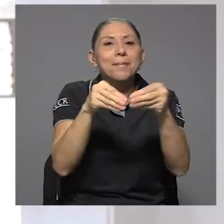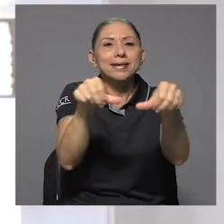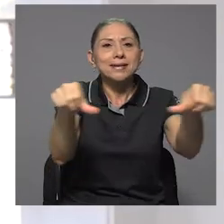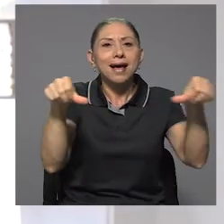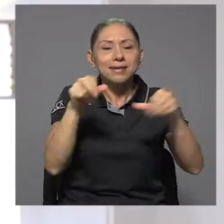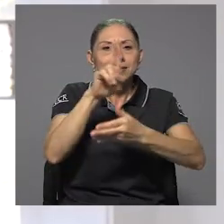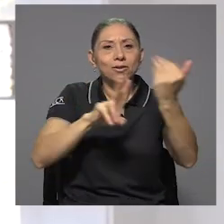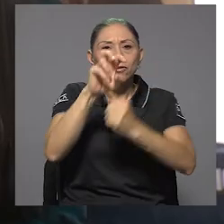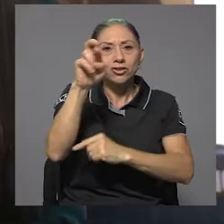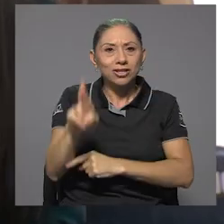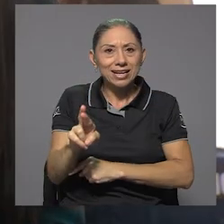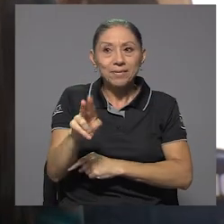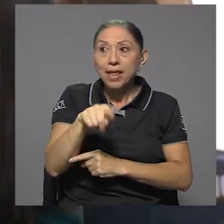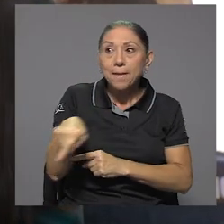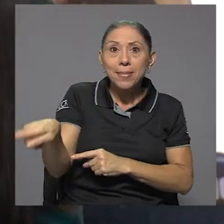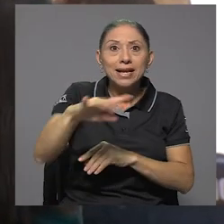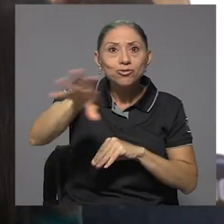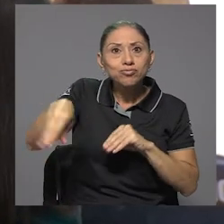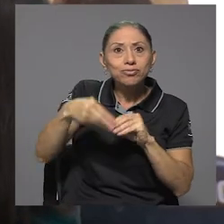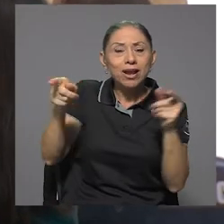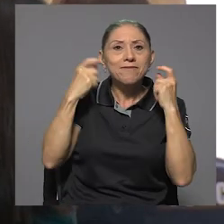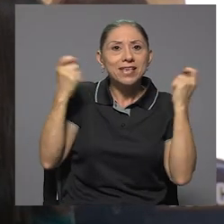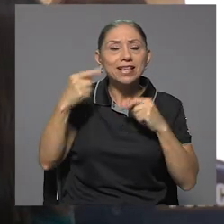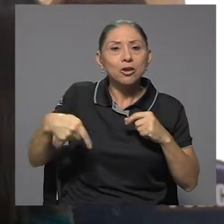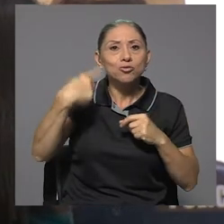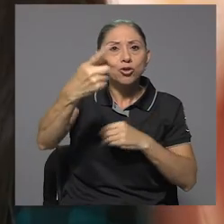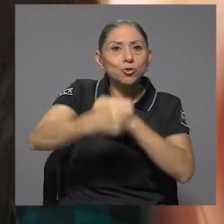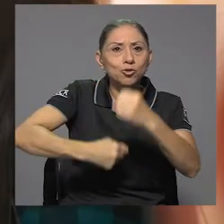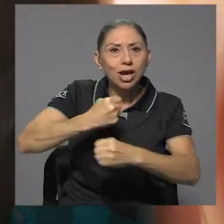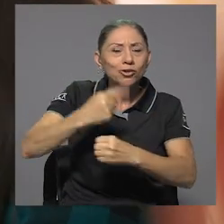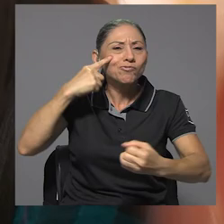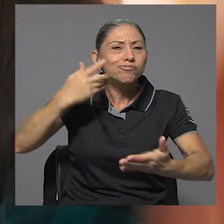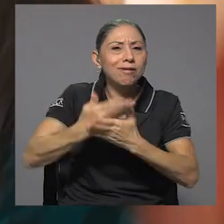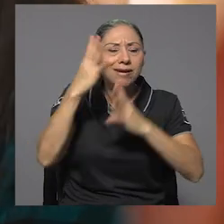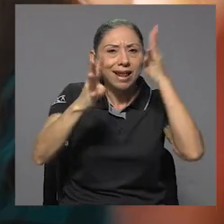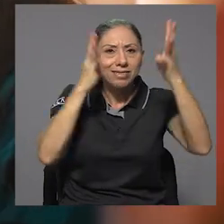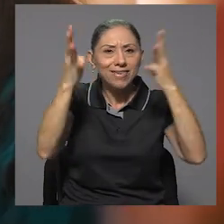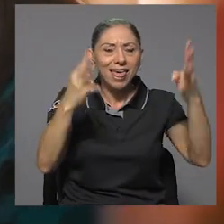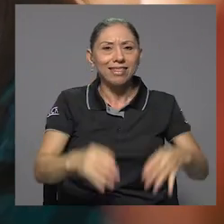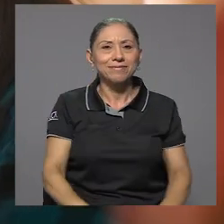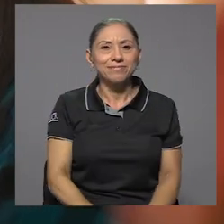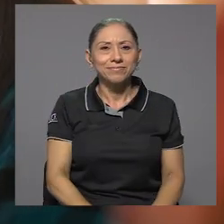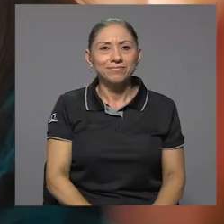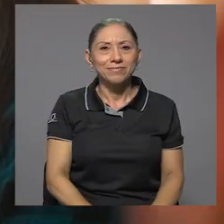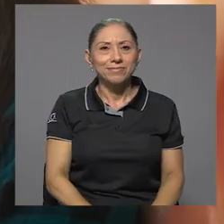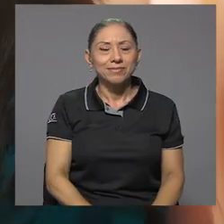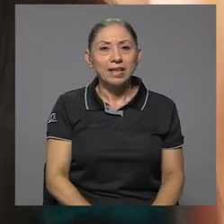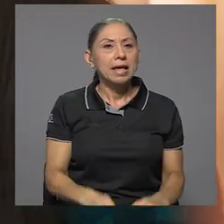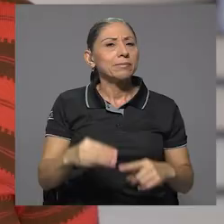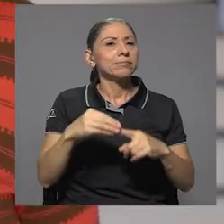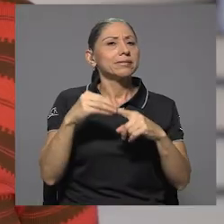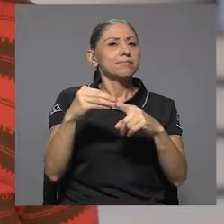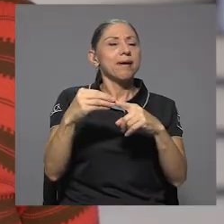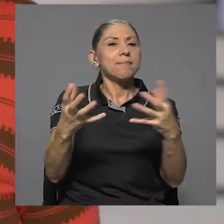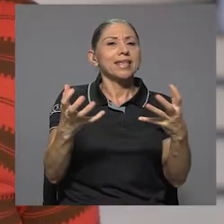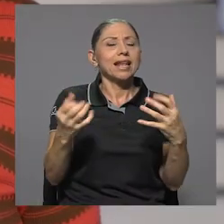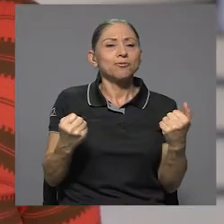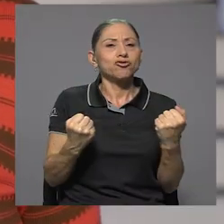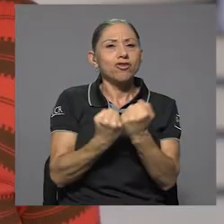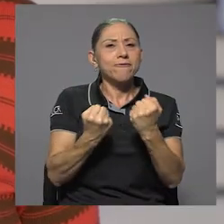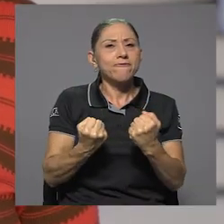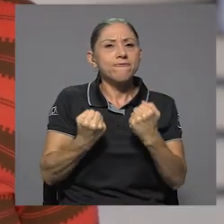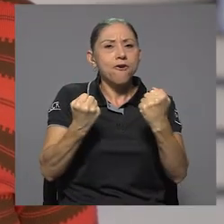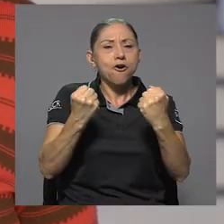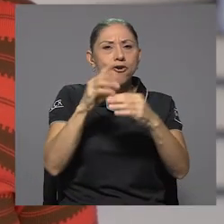Universidad de Costa Rica para que se unan a esta fiesta en los próximos años y pongan a prueba su creatividad. Más que todo, reforzar